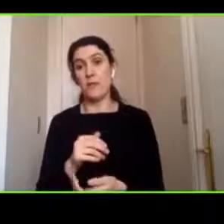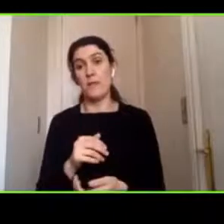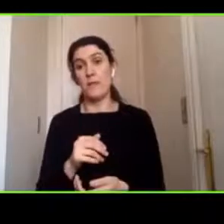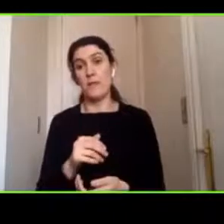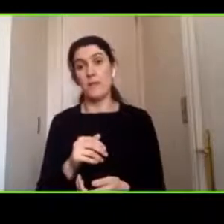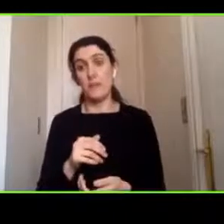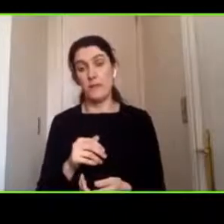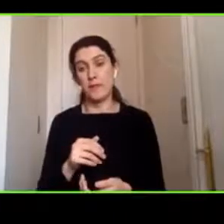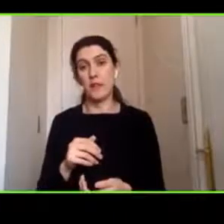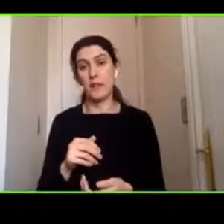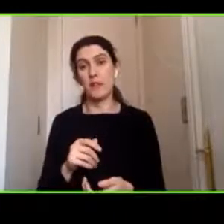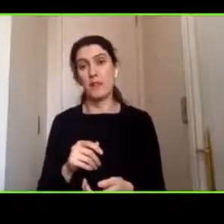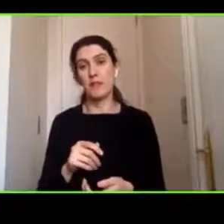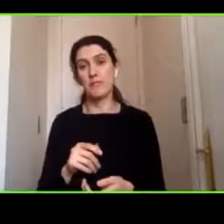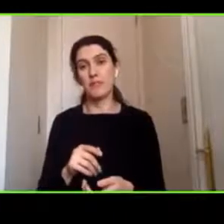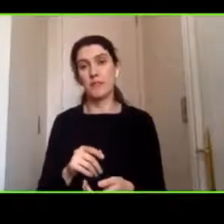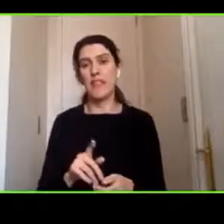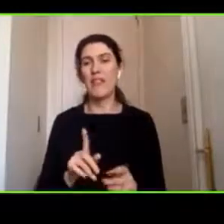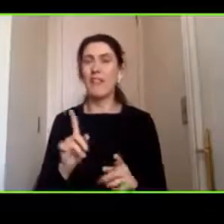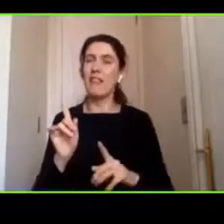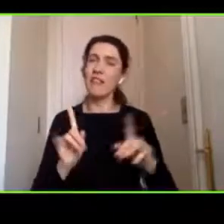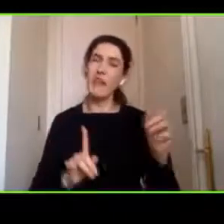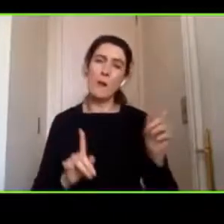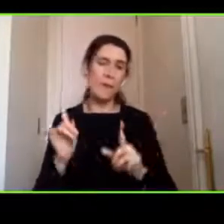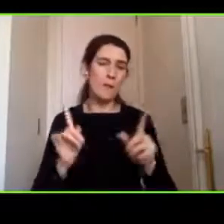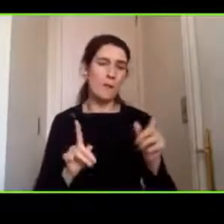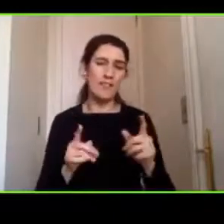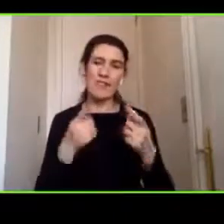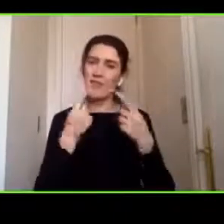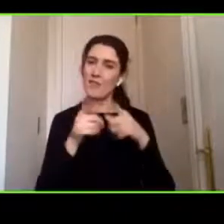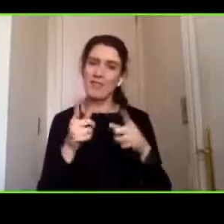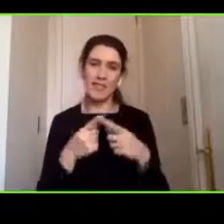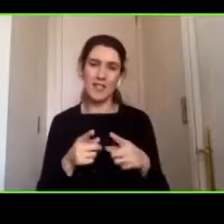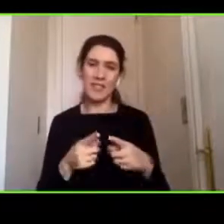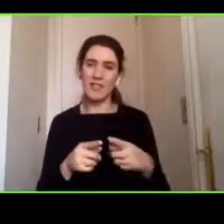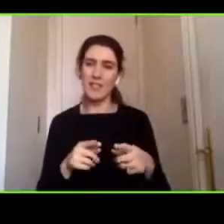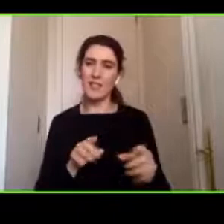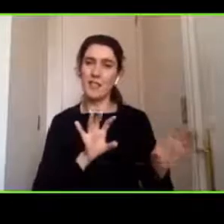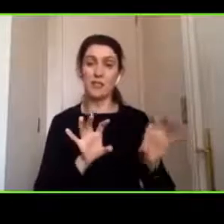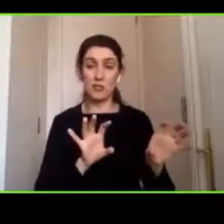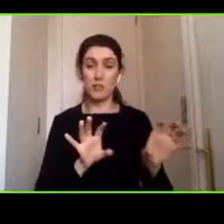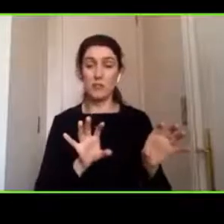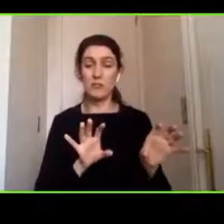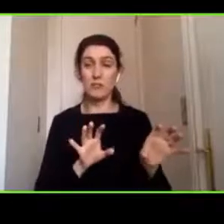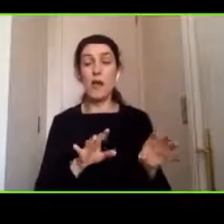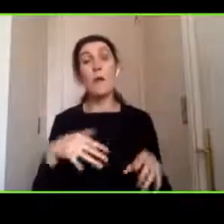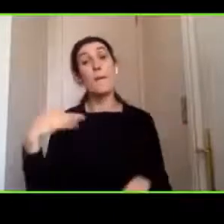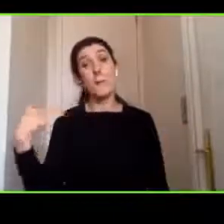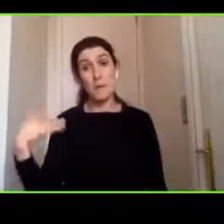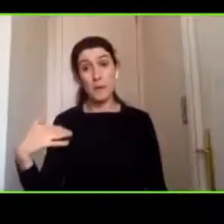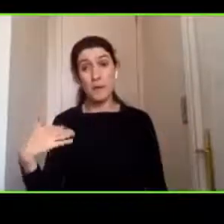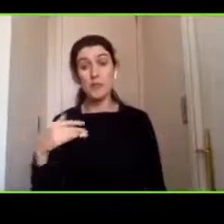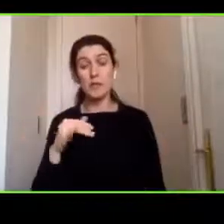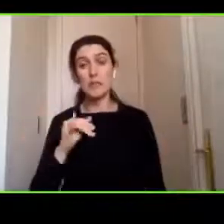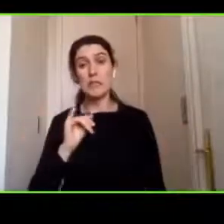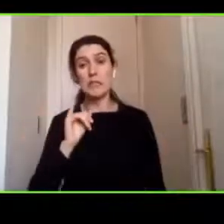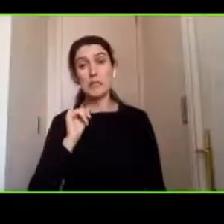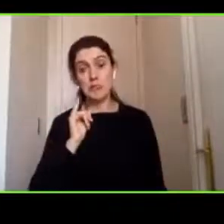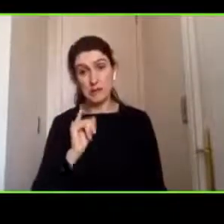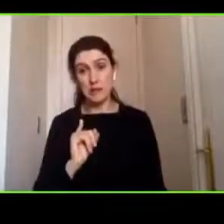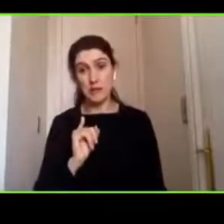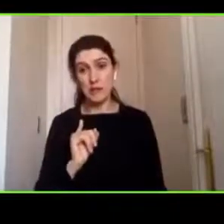va a depender de muchísimos factores no solamente aunque sigue siendo el más importante uno de los más importantes